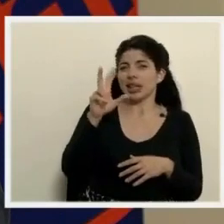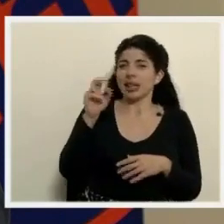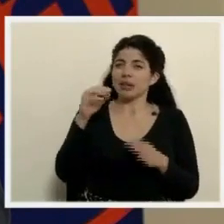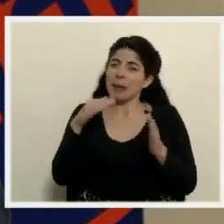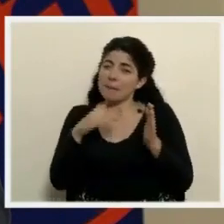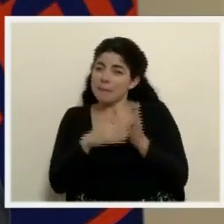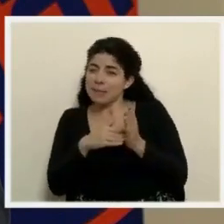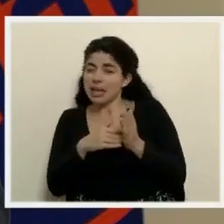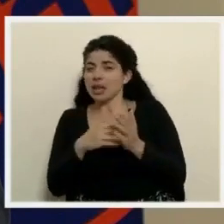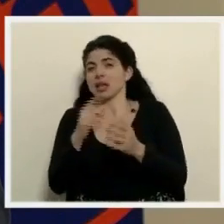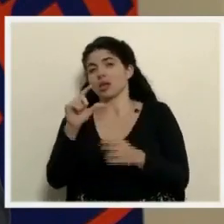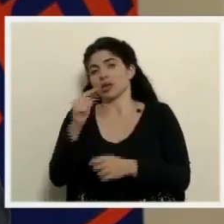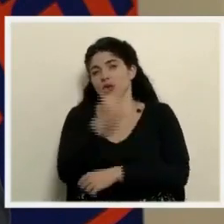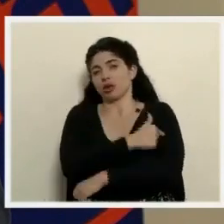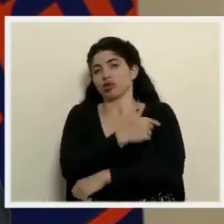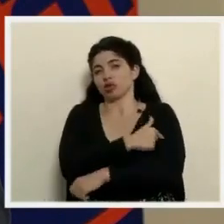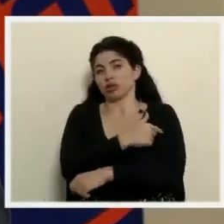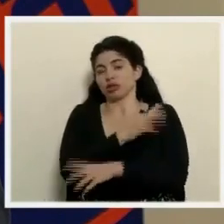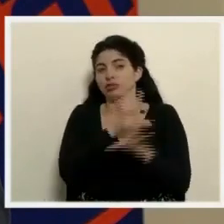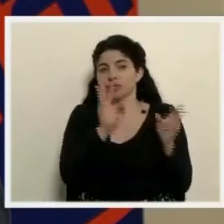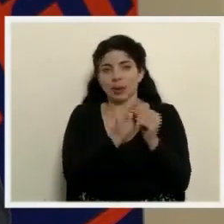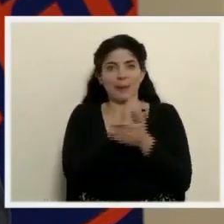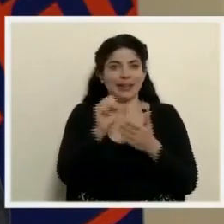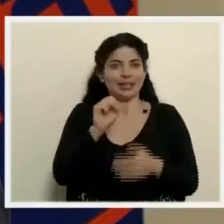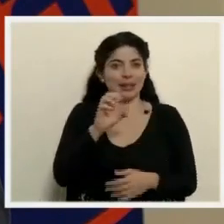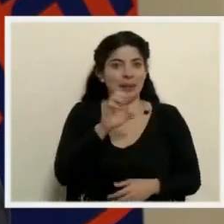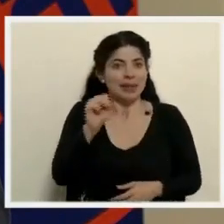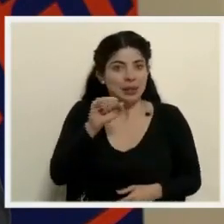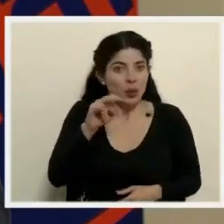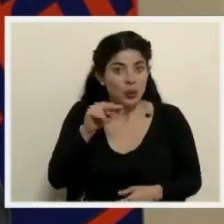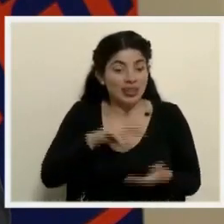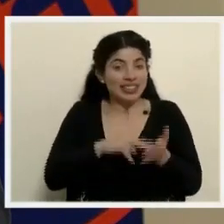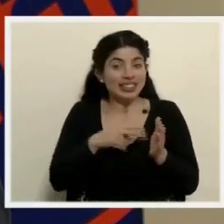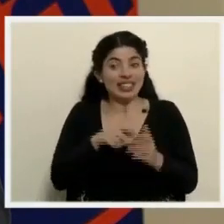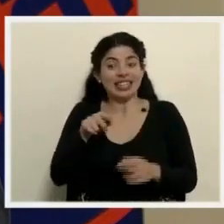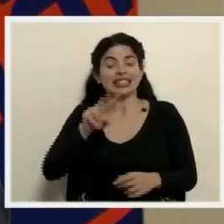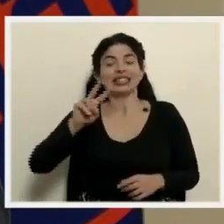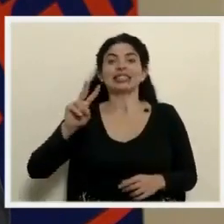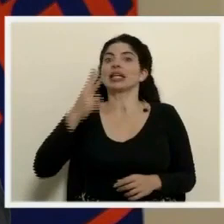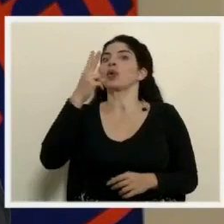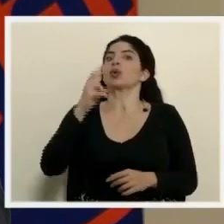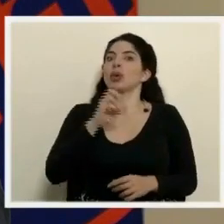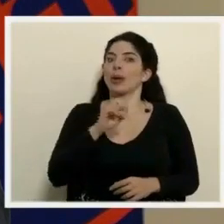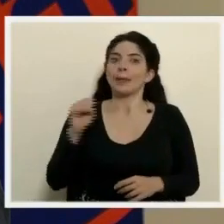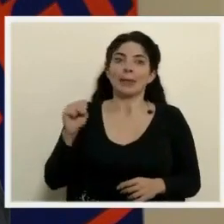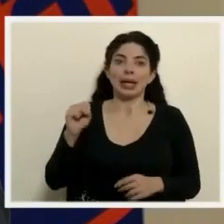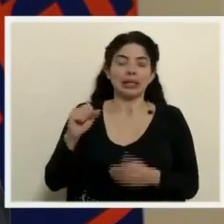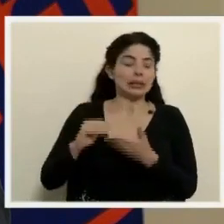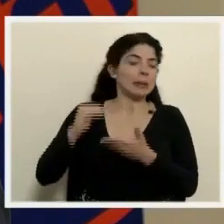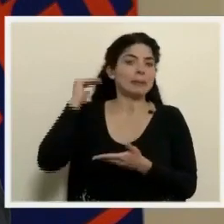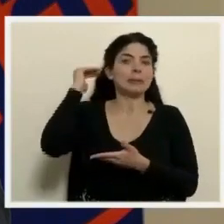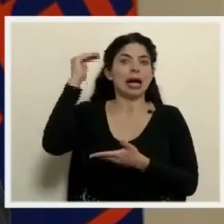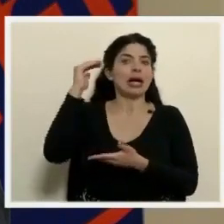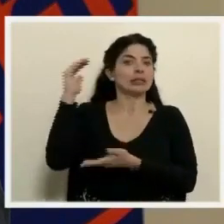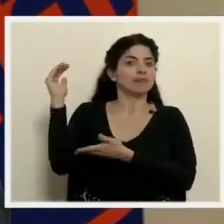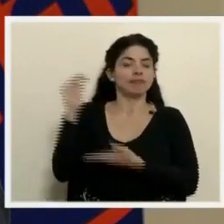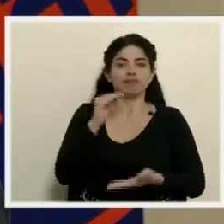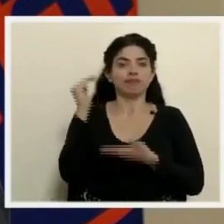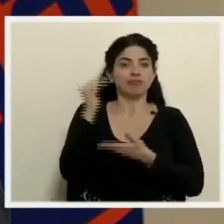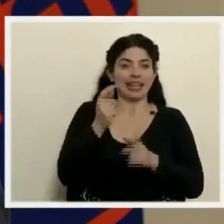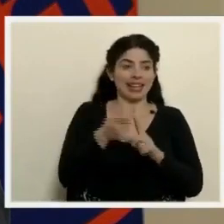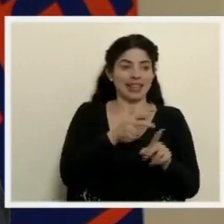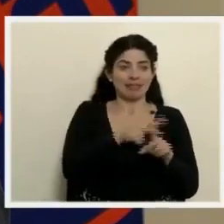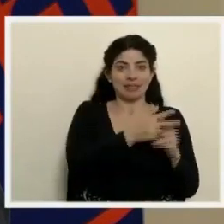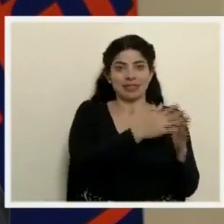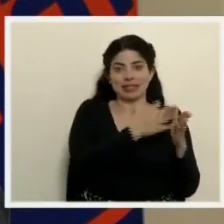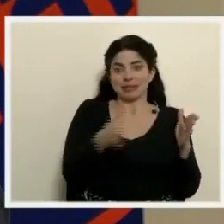dosis que estarían llegando durante el mes de junio, lo cual convierte a junio en el segundo mes con más ingresos desde que iniciamos el